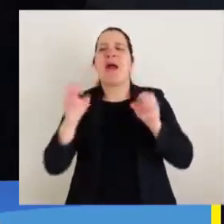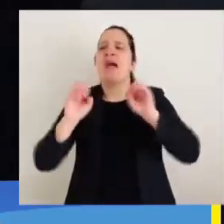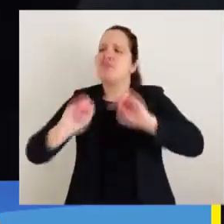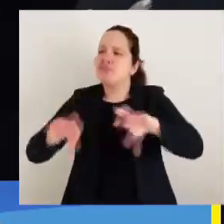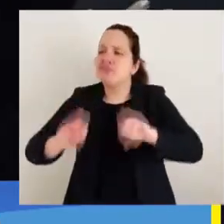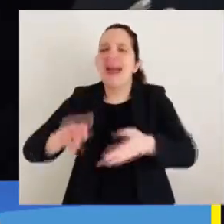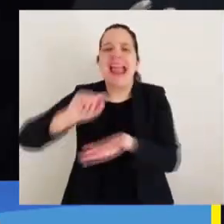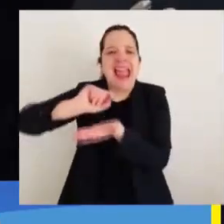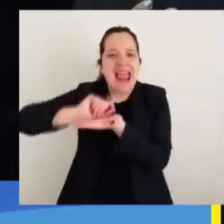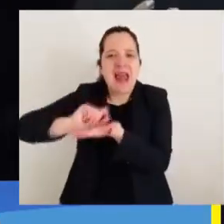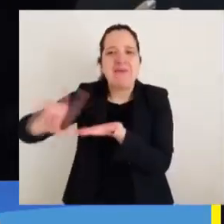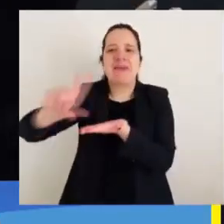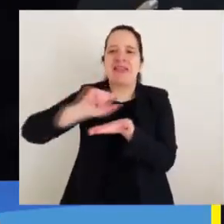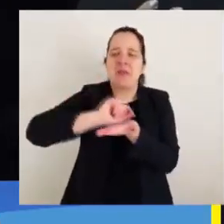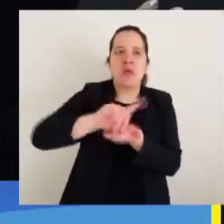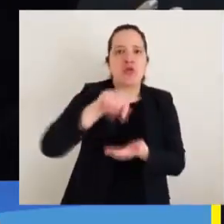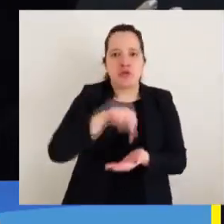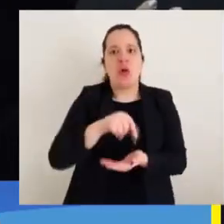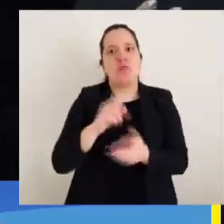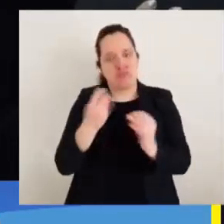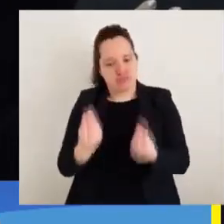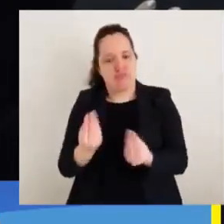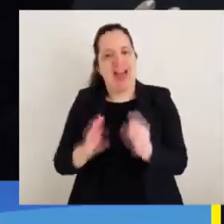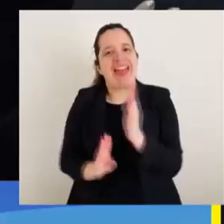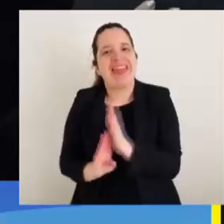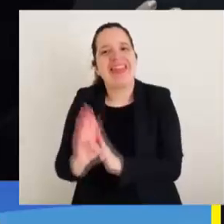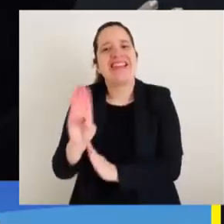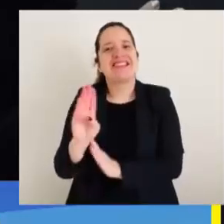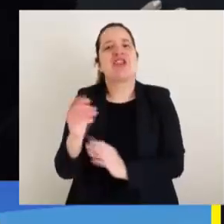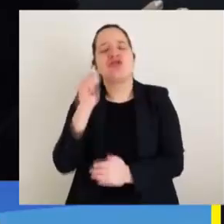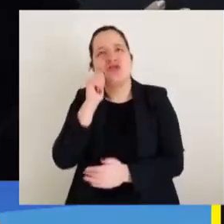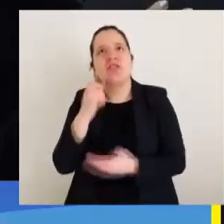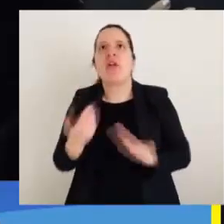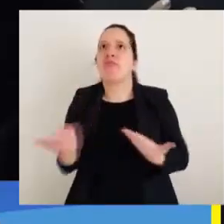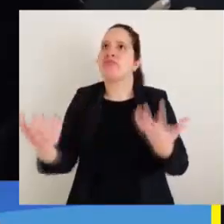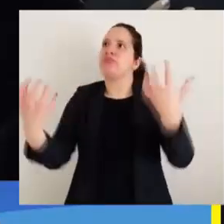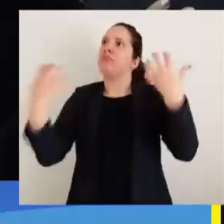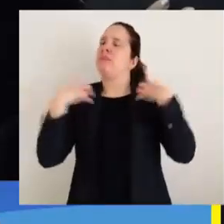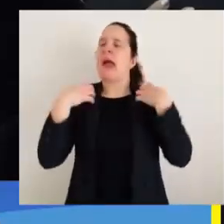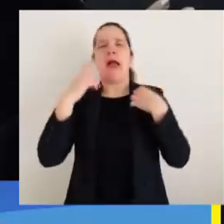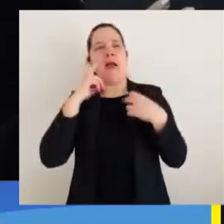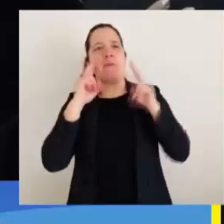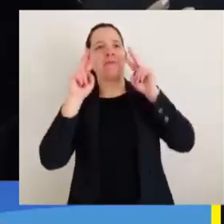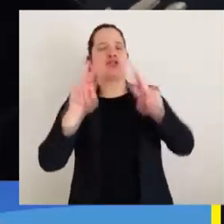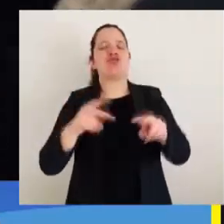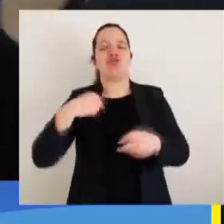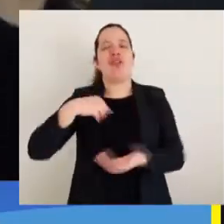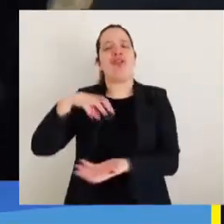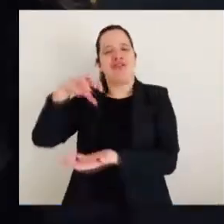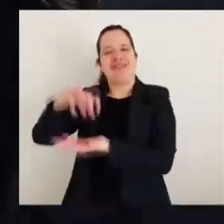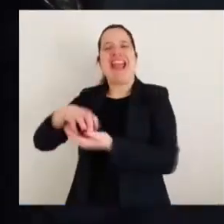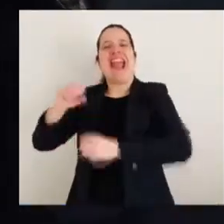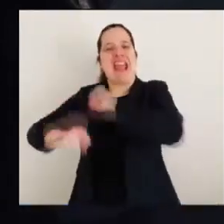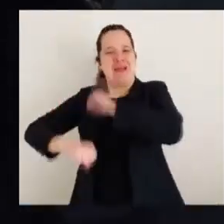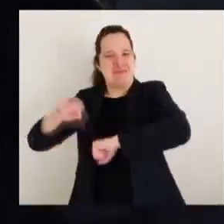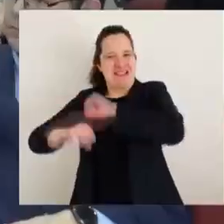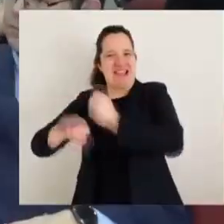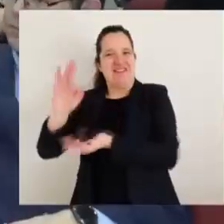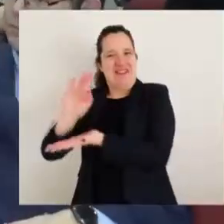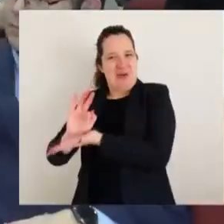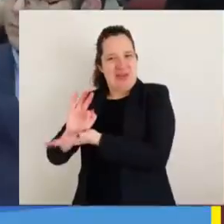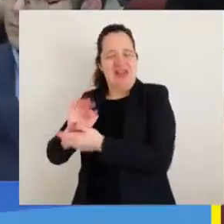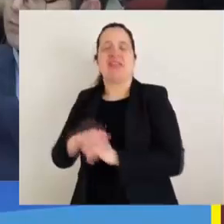Emprendimiento y formar parte de este desarrollo es muy importante porque va justamente con la misión que tenemos dentro de la Facultad de Ciencias Empresariales.